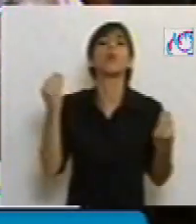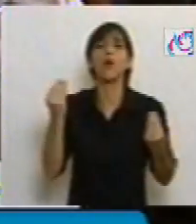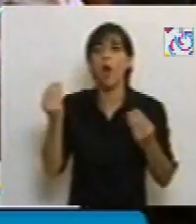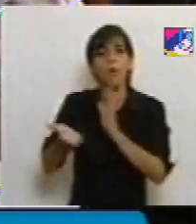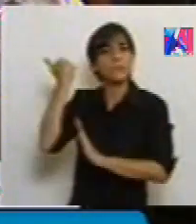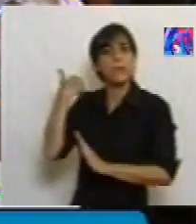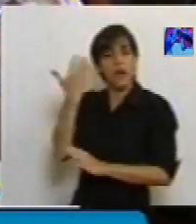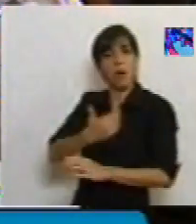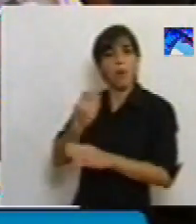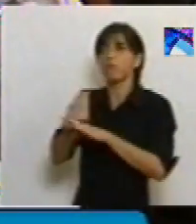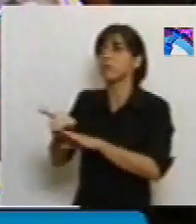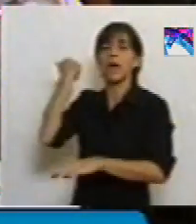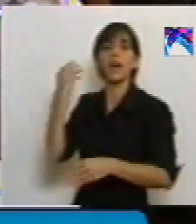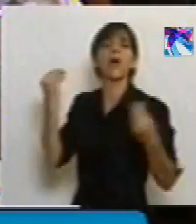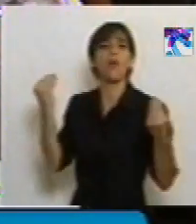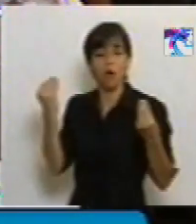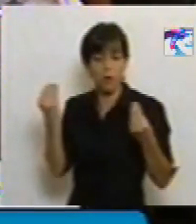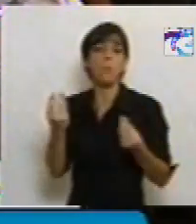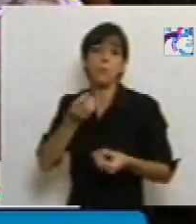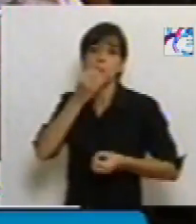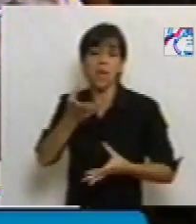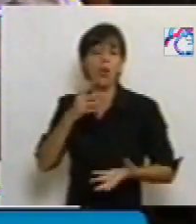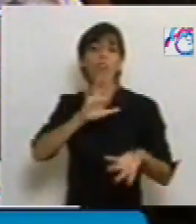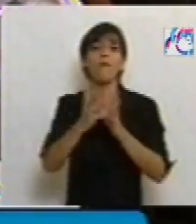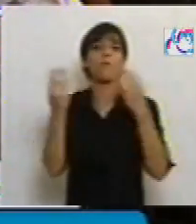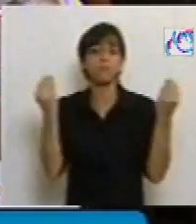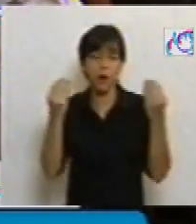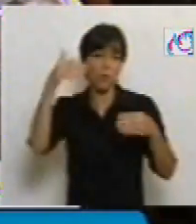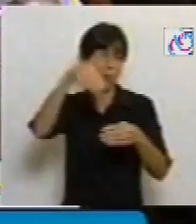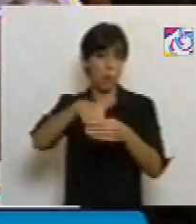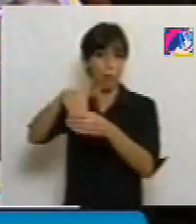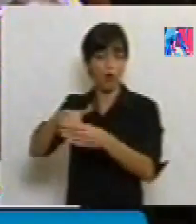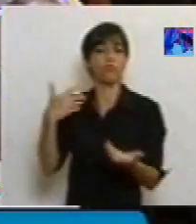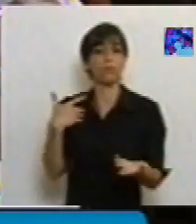¿Qué mejor que tener las urnas el año que viene para la oposición